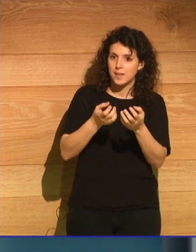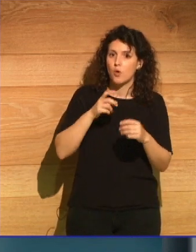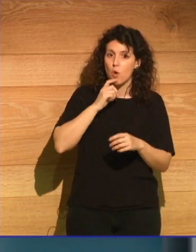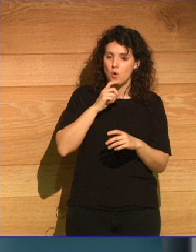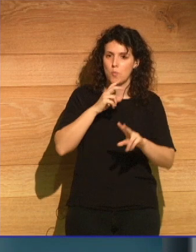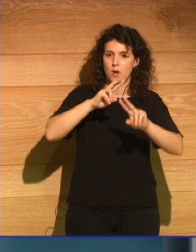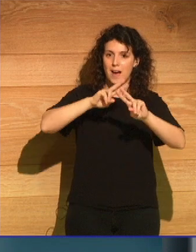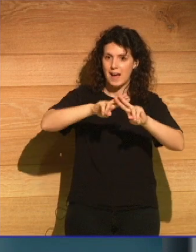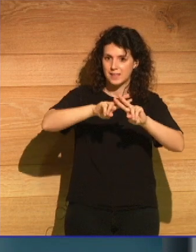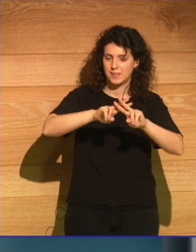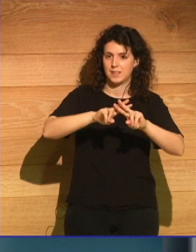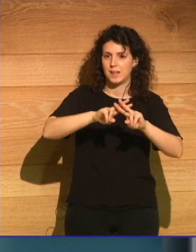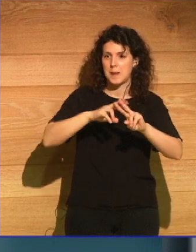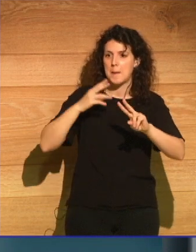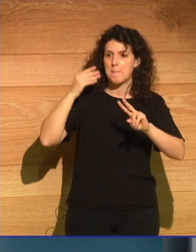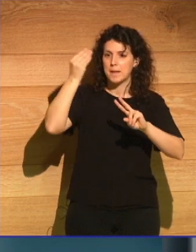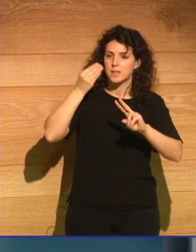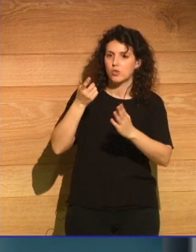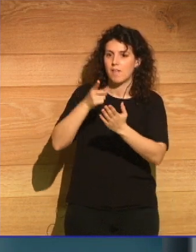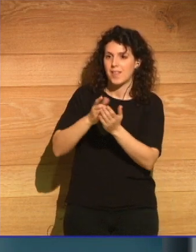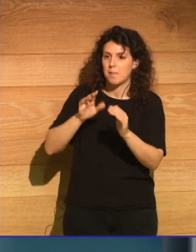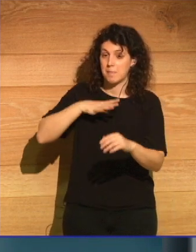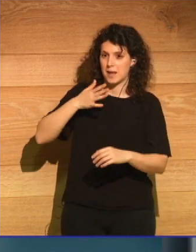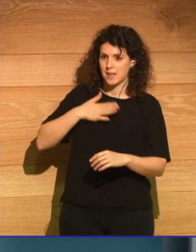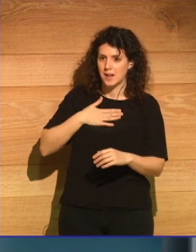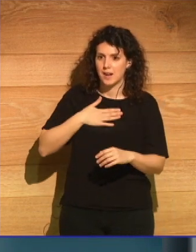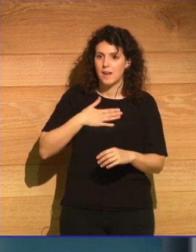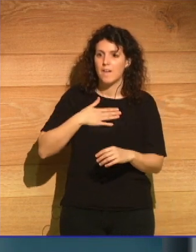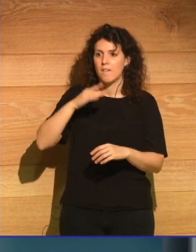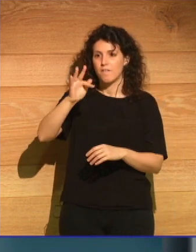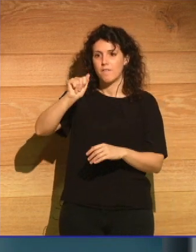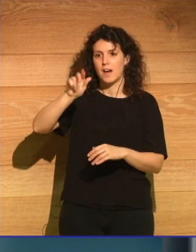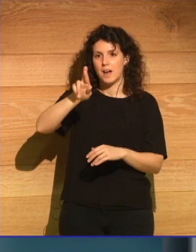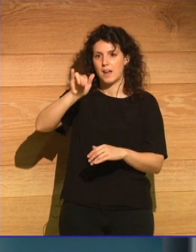Repensando el mañana y Farrier Huellas.